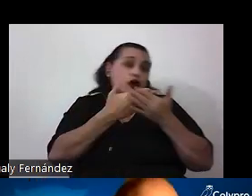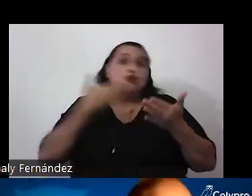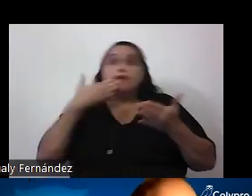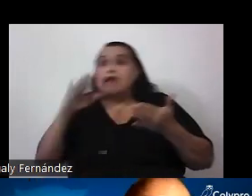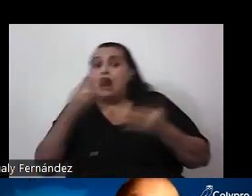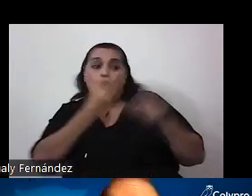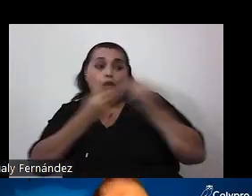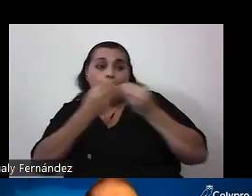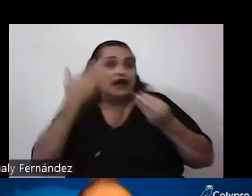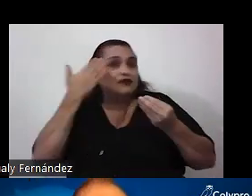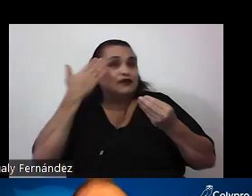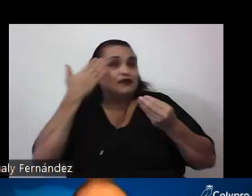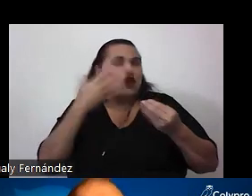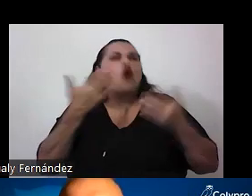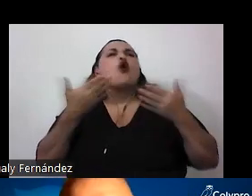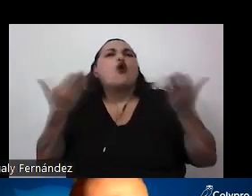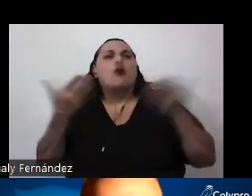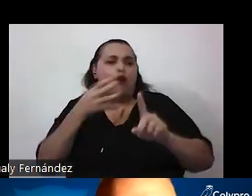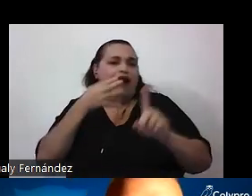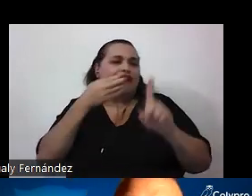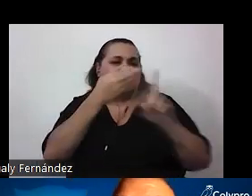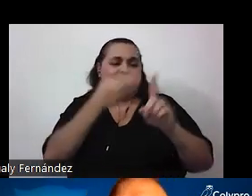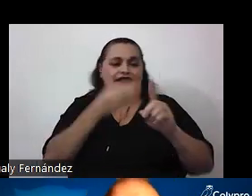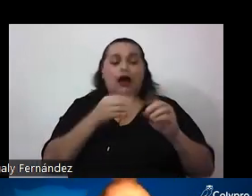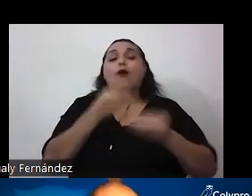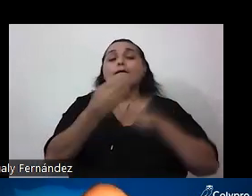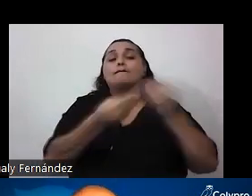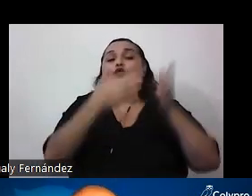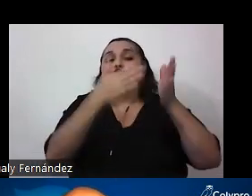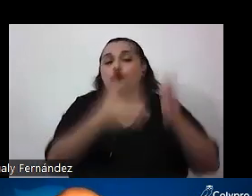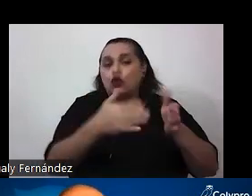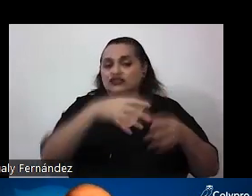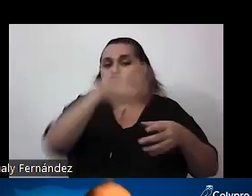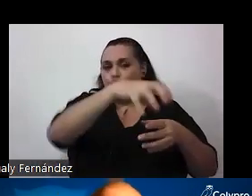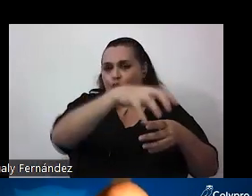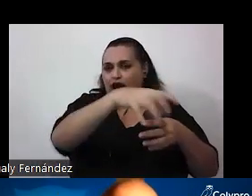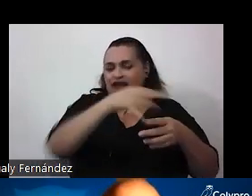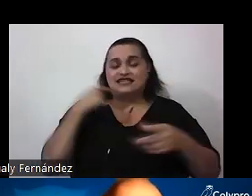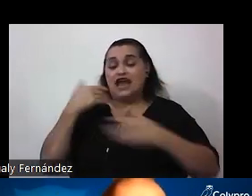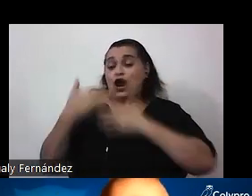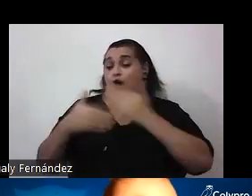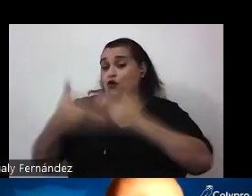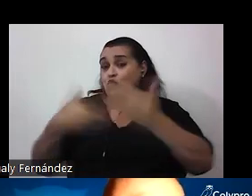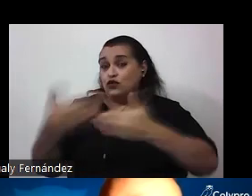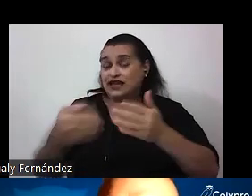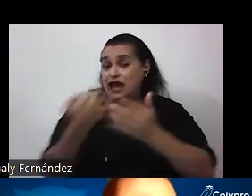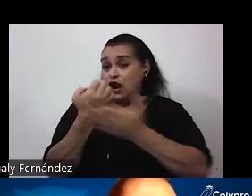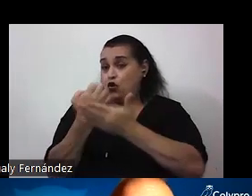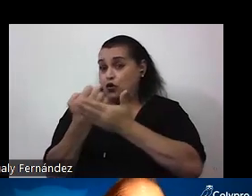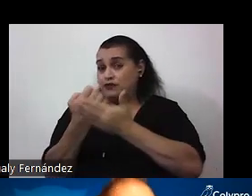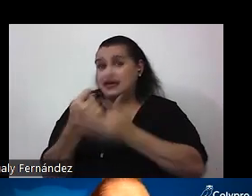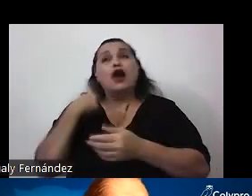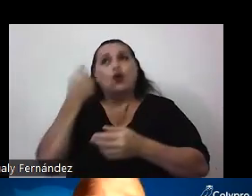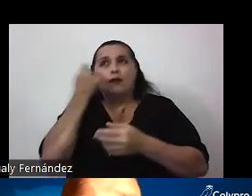menos cómo afecta a los productores locales la ecología y la biología evolutiva me va a permitir entender algunos impactos ambientales